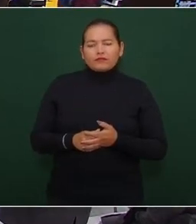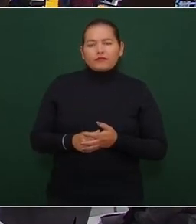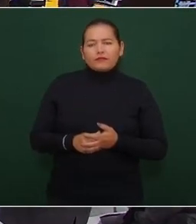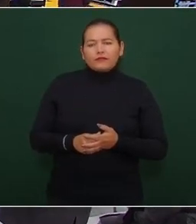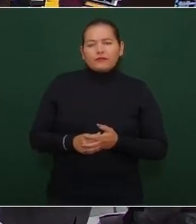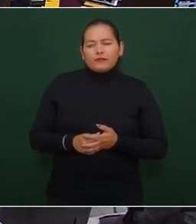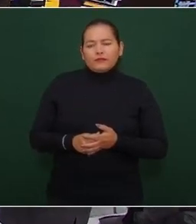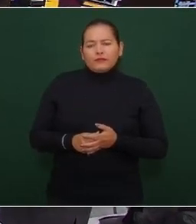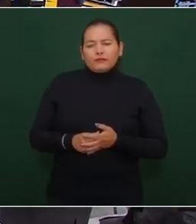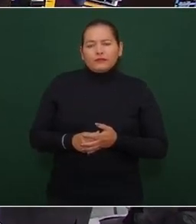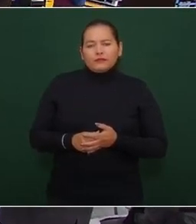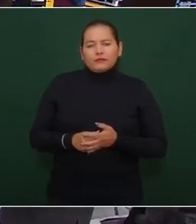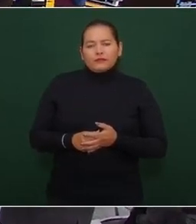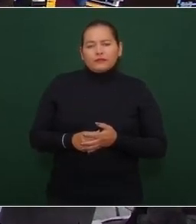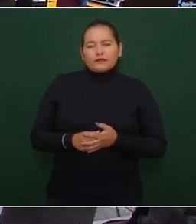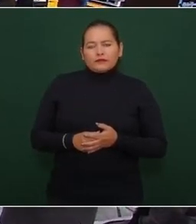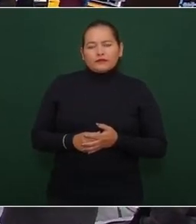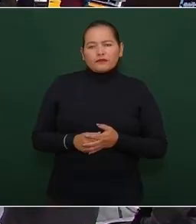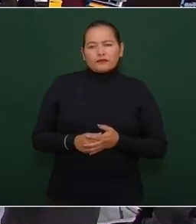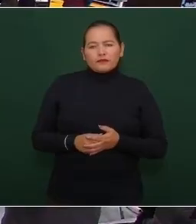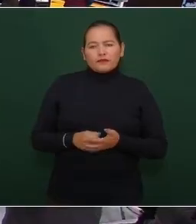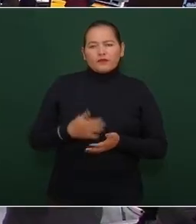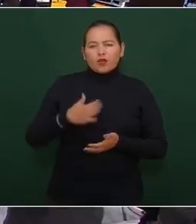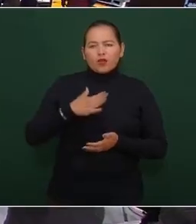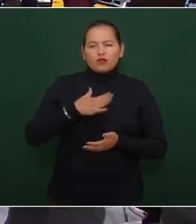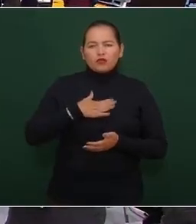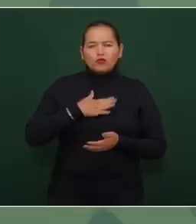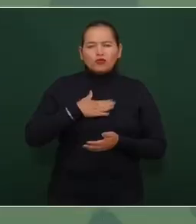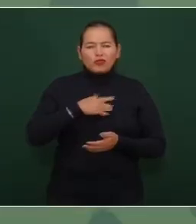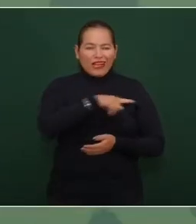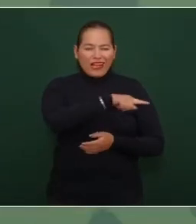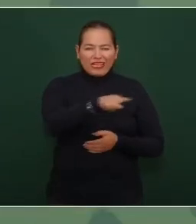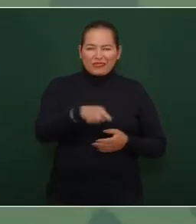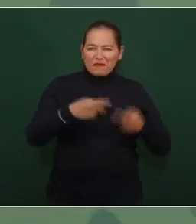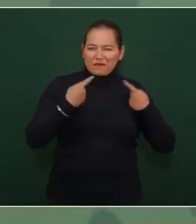que como yo escucho a la gente en la calle